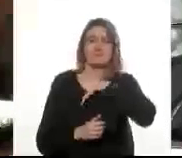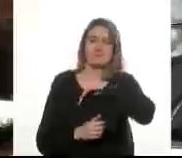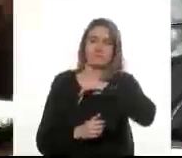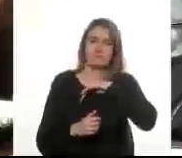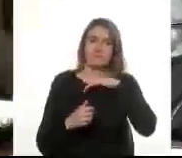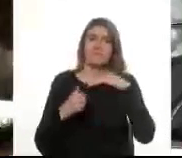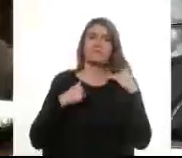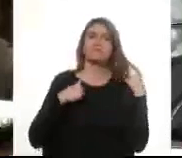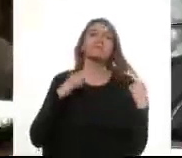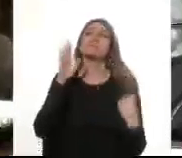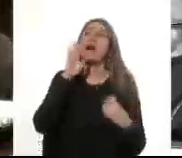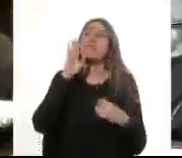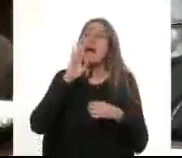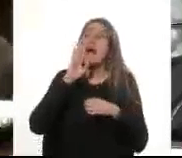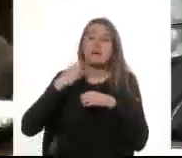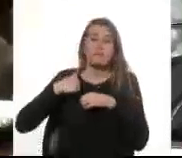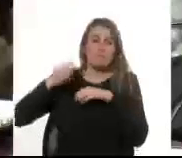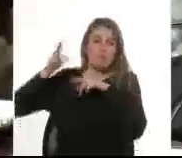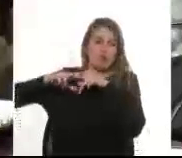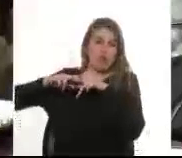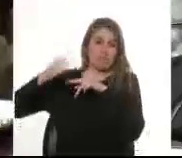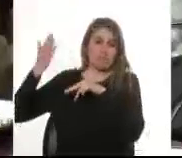Nuestra madre había fallecido